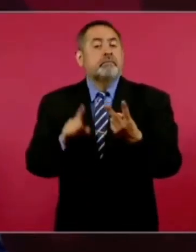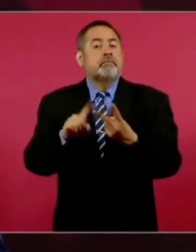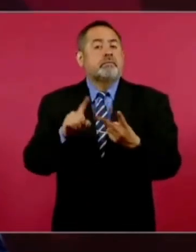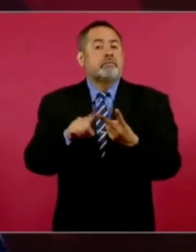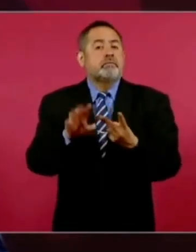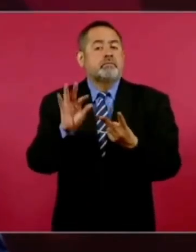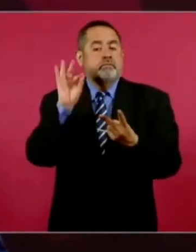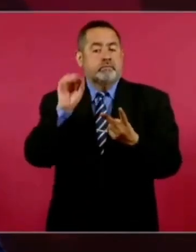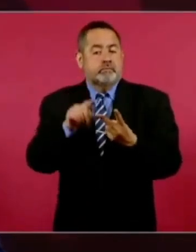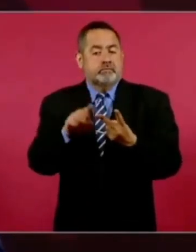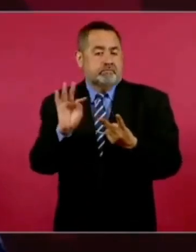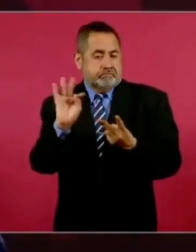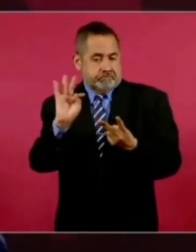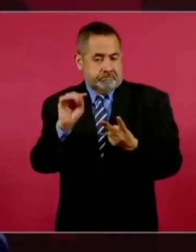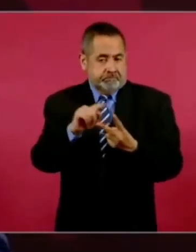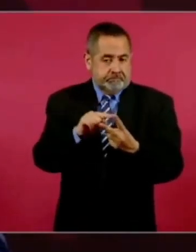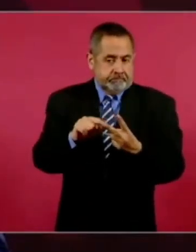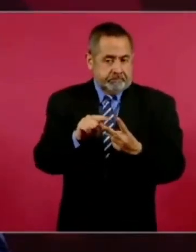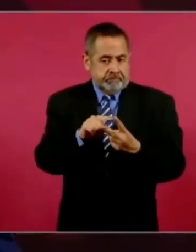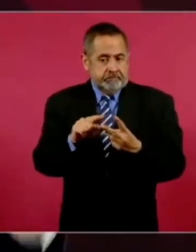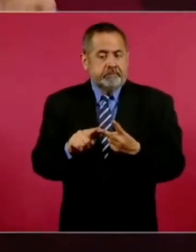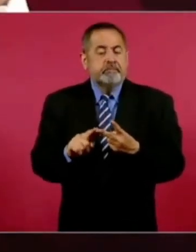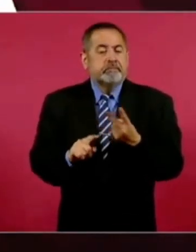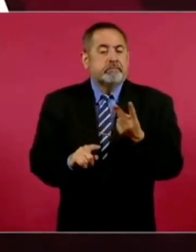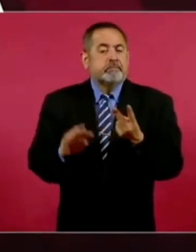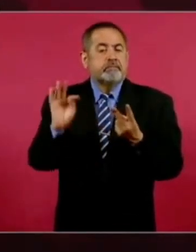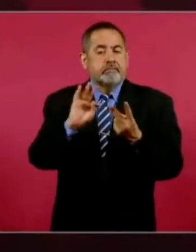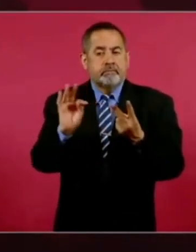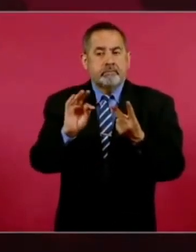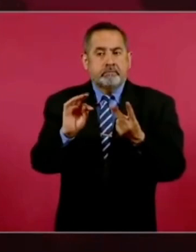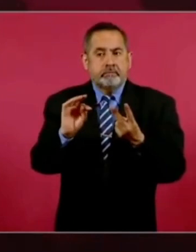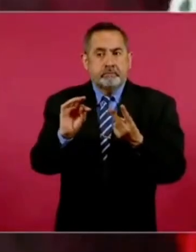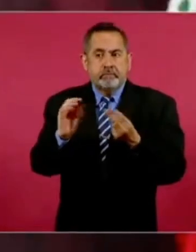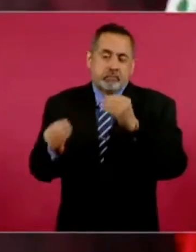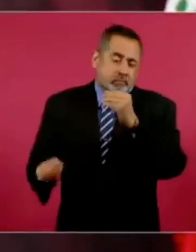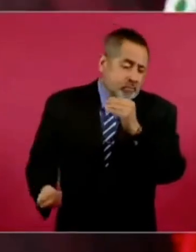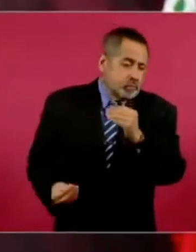es hacer cuando menos una más,